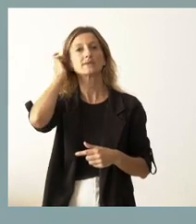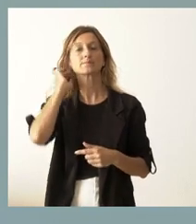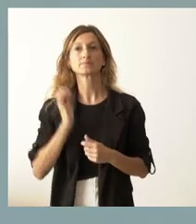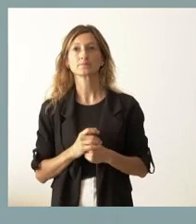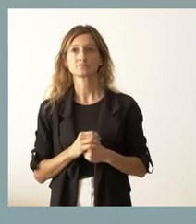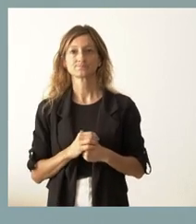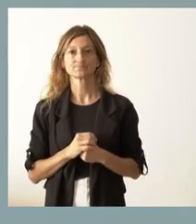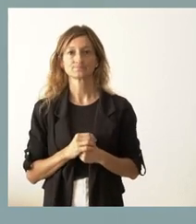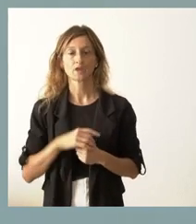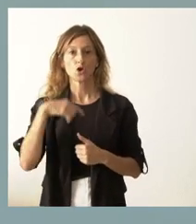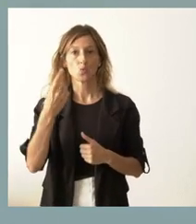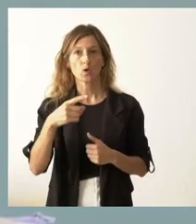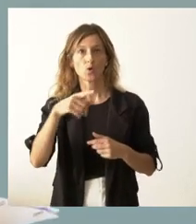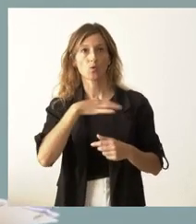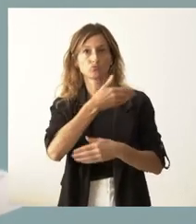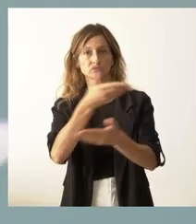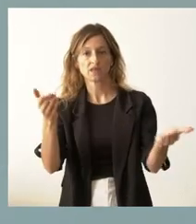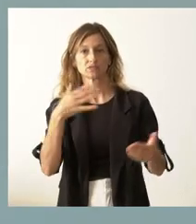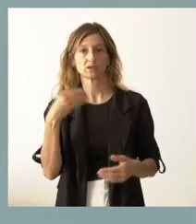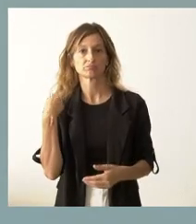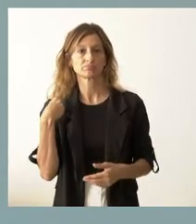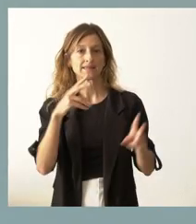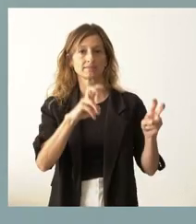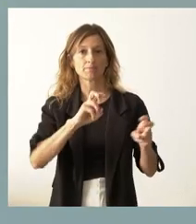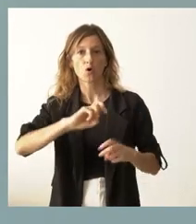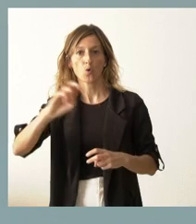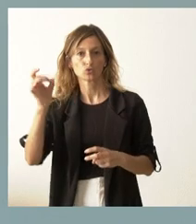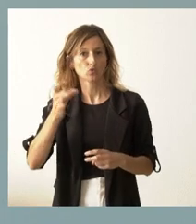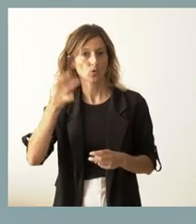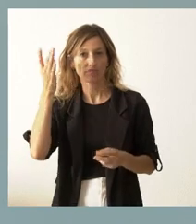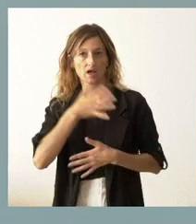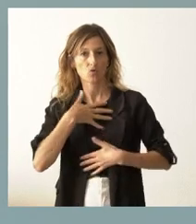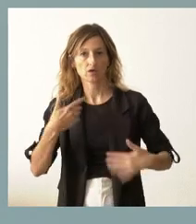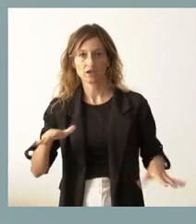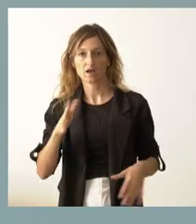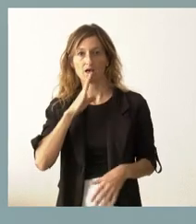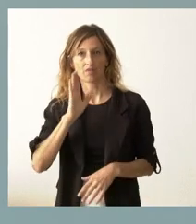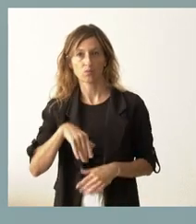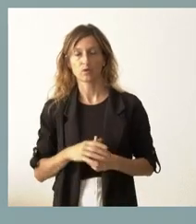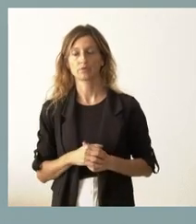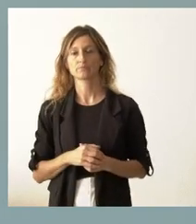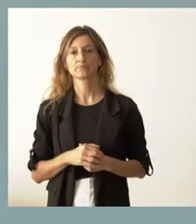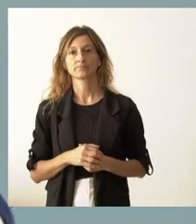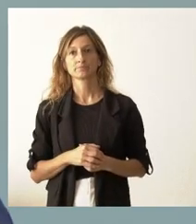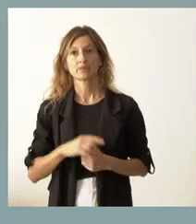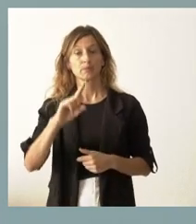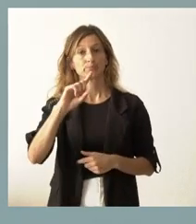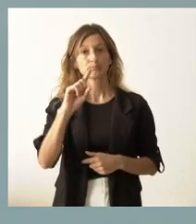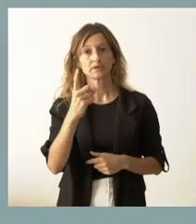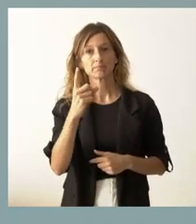estaremos luego a su disposición para estos temas o para cualquier otro que estimen oportuno formular. En primer lugar,